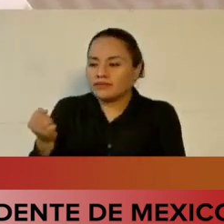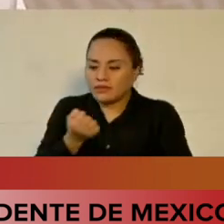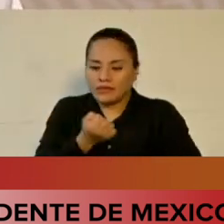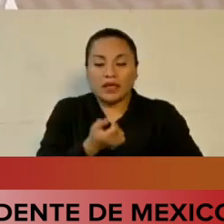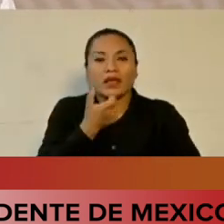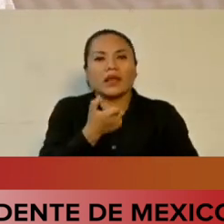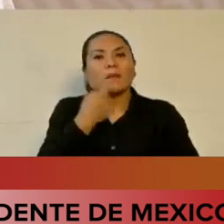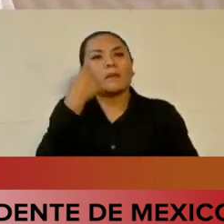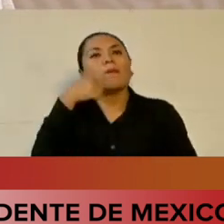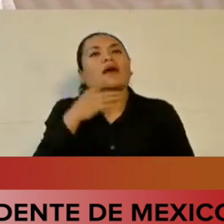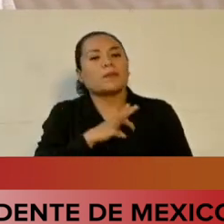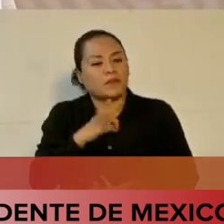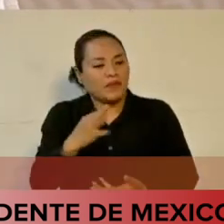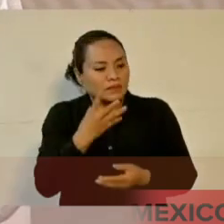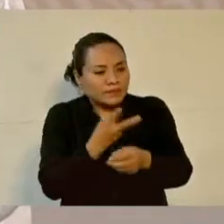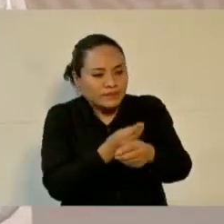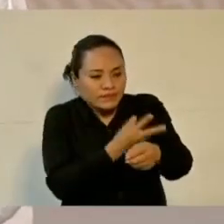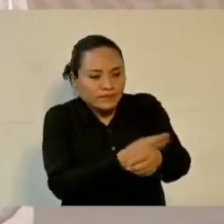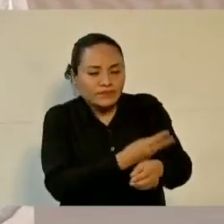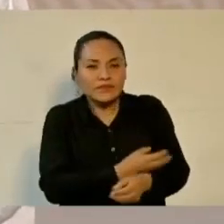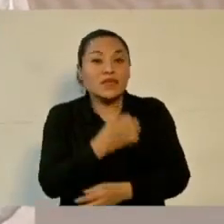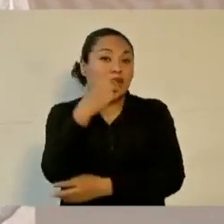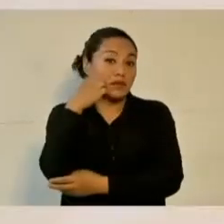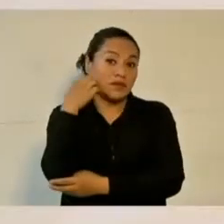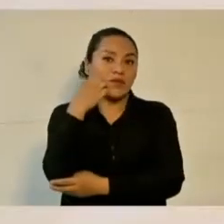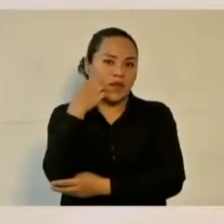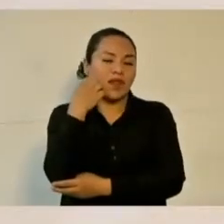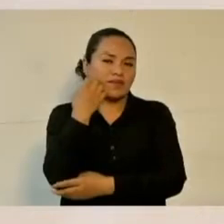mantenimiento a la escuela.